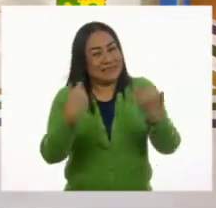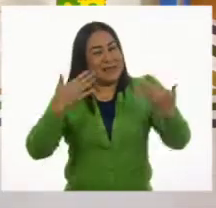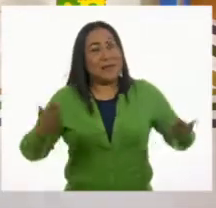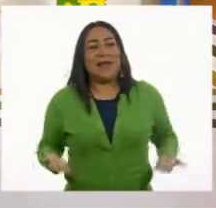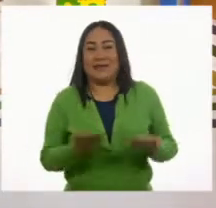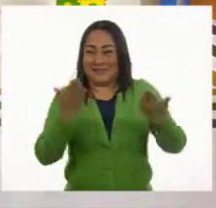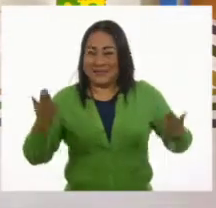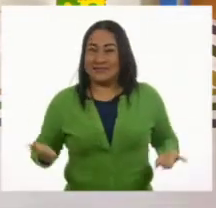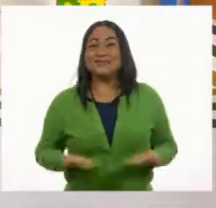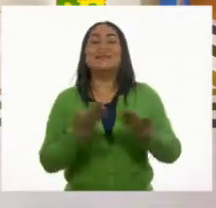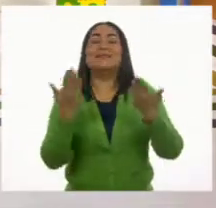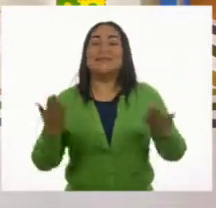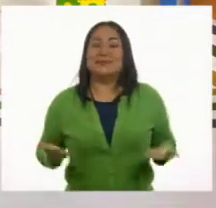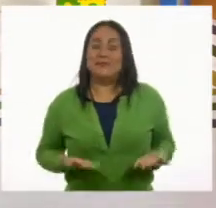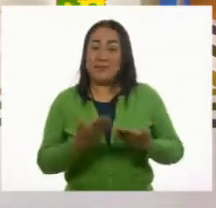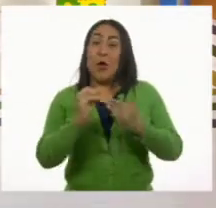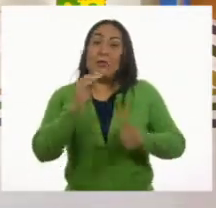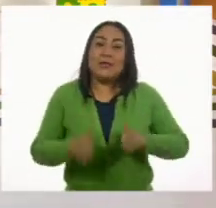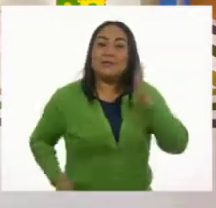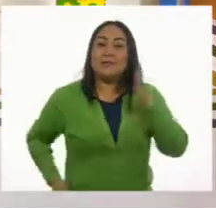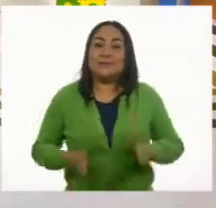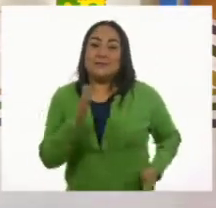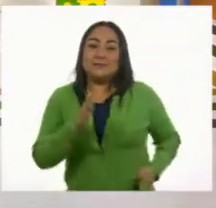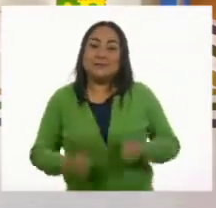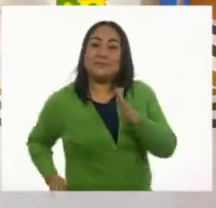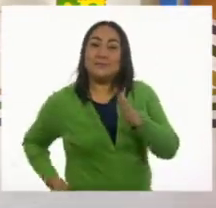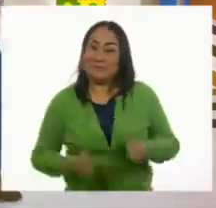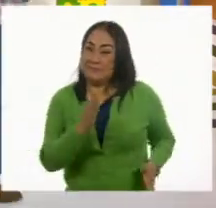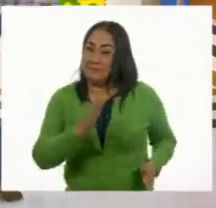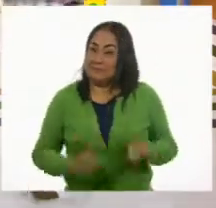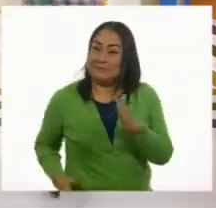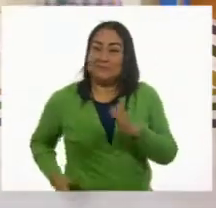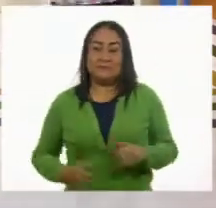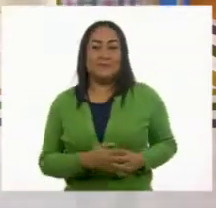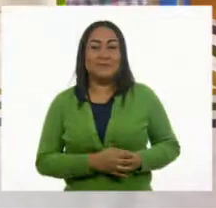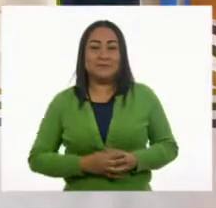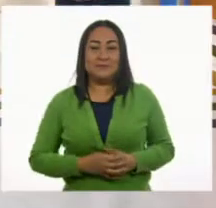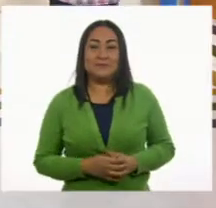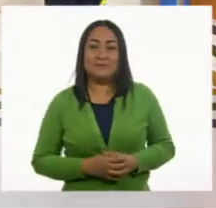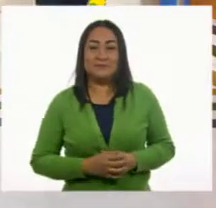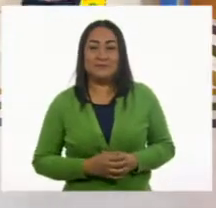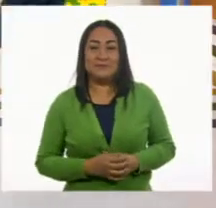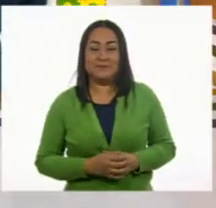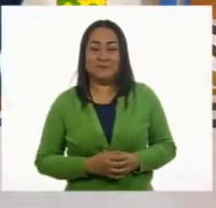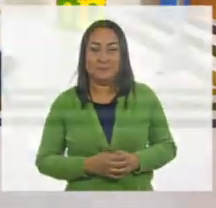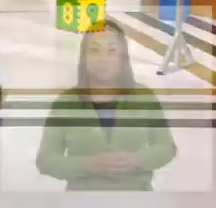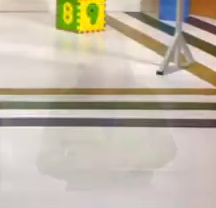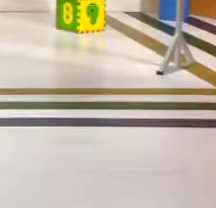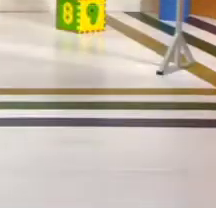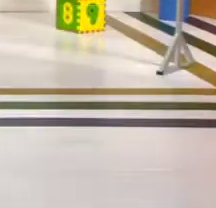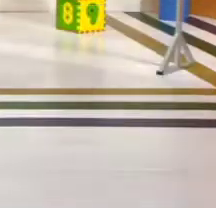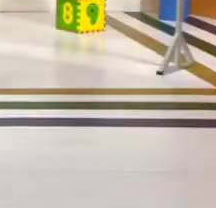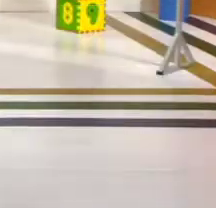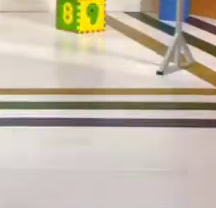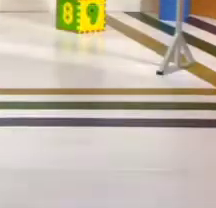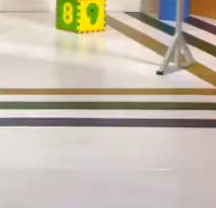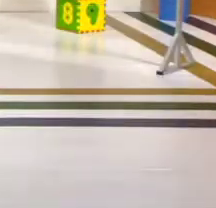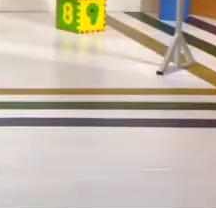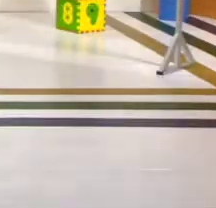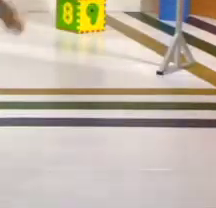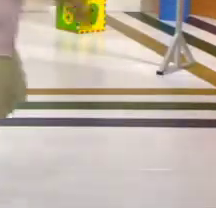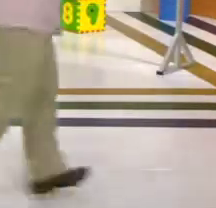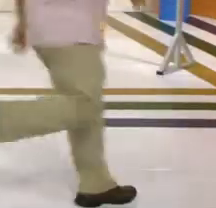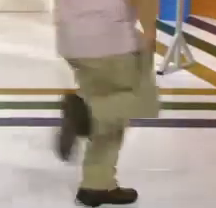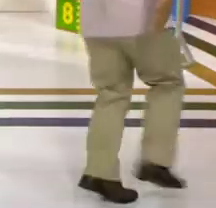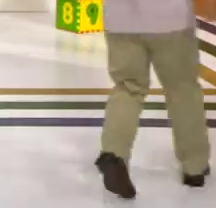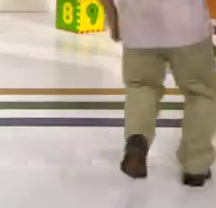Báilame. O marchando. Marchando. ¡Póngase el rodillero, maestro! ¡Listo! ¡Vámonos! ¡Vámonos a la